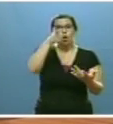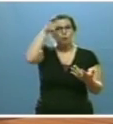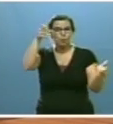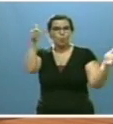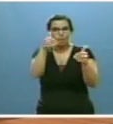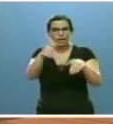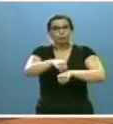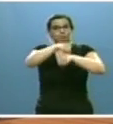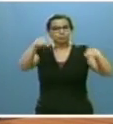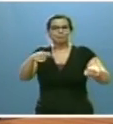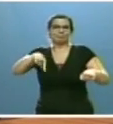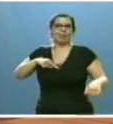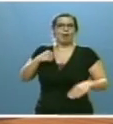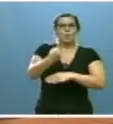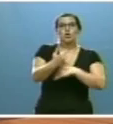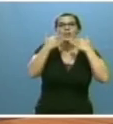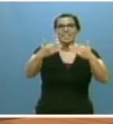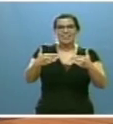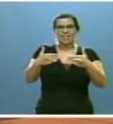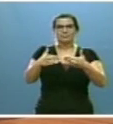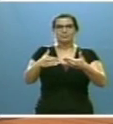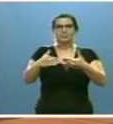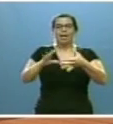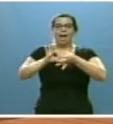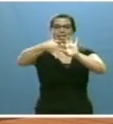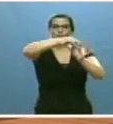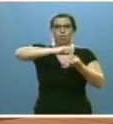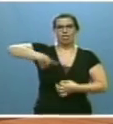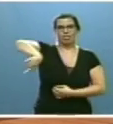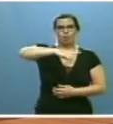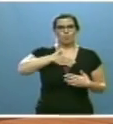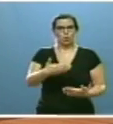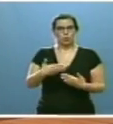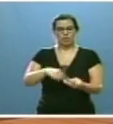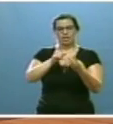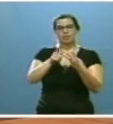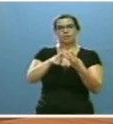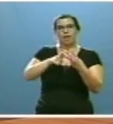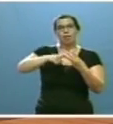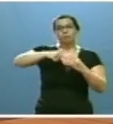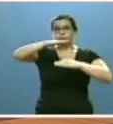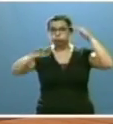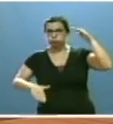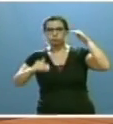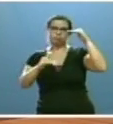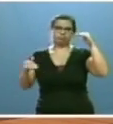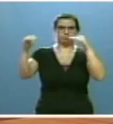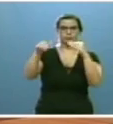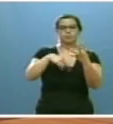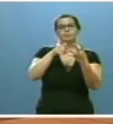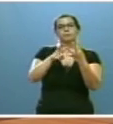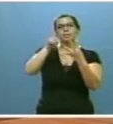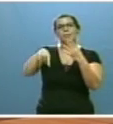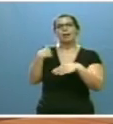municipios a través de su asociación voluntaria. Tres, corregir desequilibrios territoriales. Y cuatro, apoyar a las